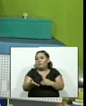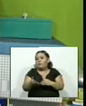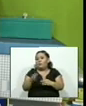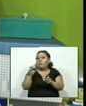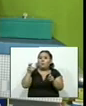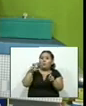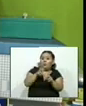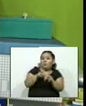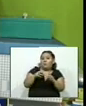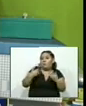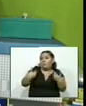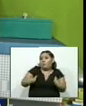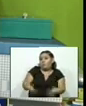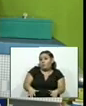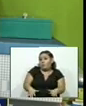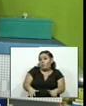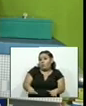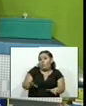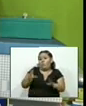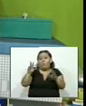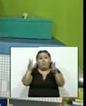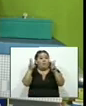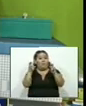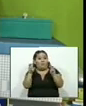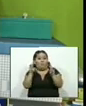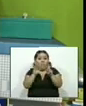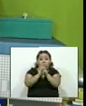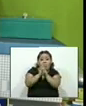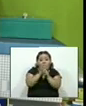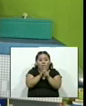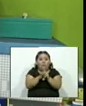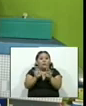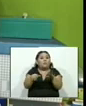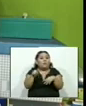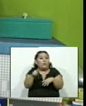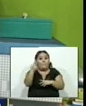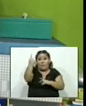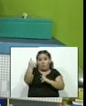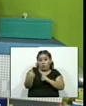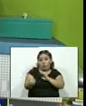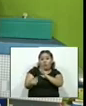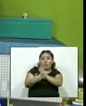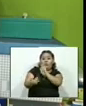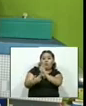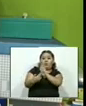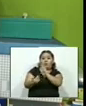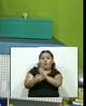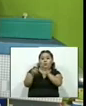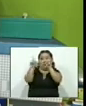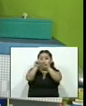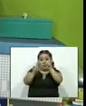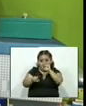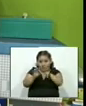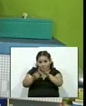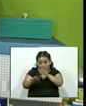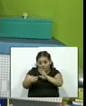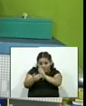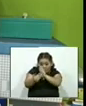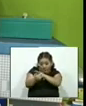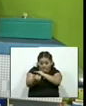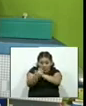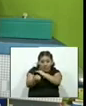violencia física a una violencia sexual sobre todo si el agresor el que está perpetuando la agresión digital